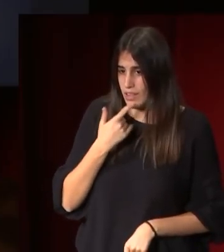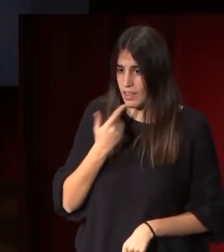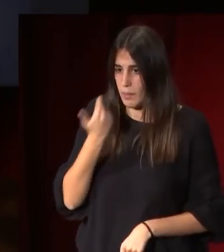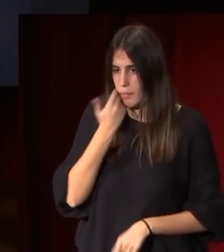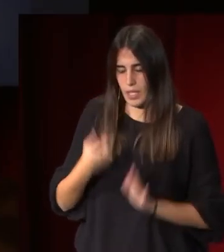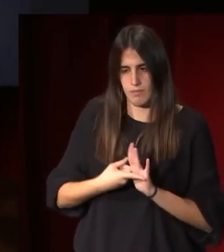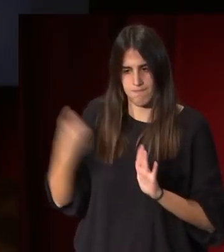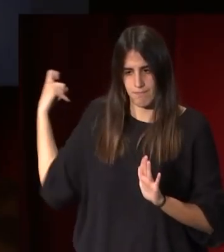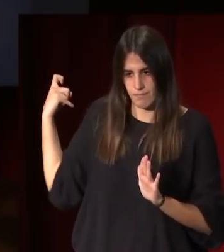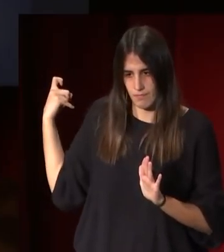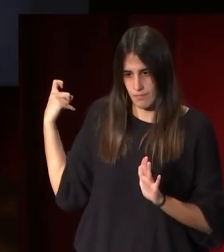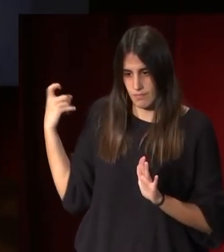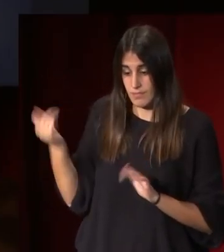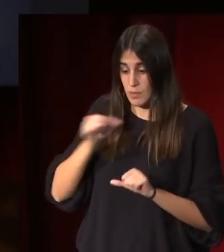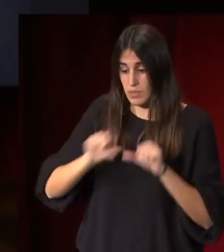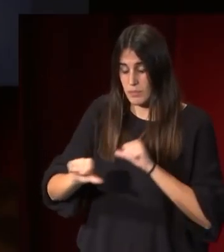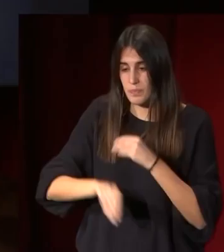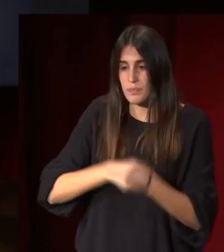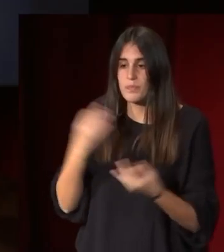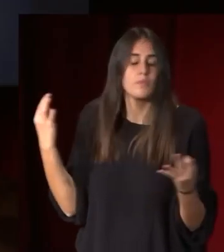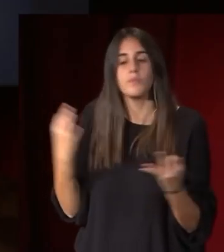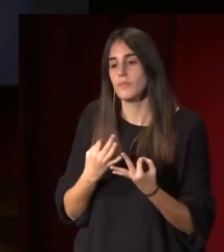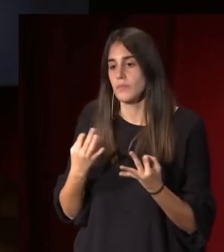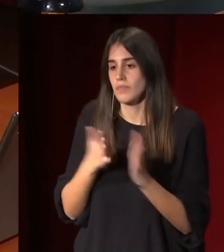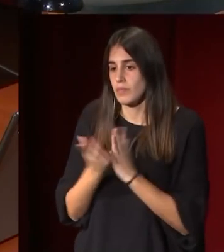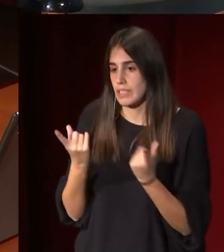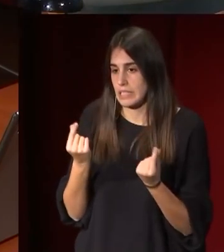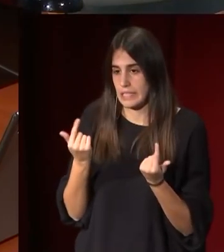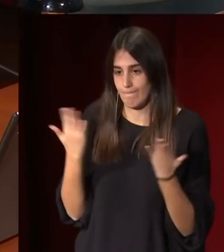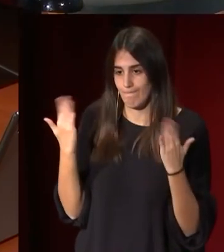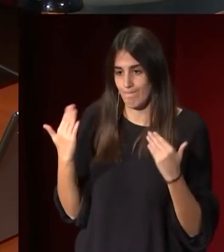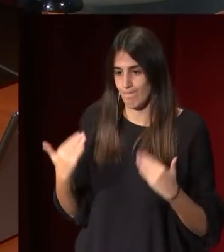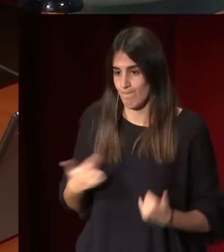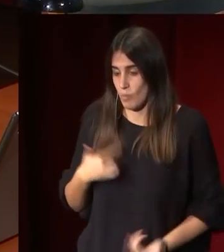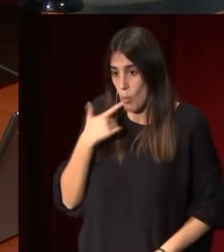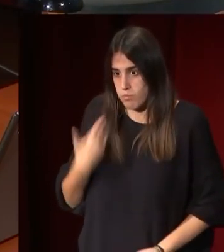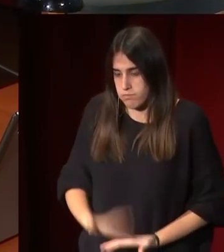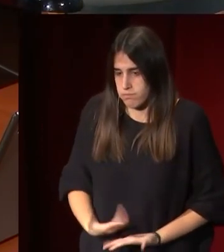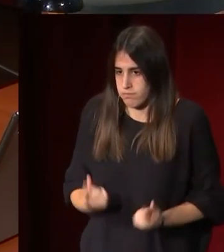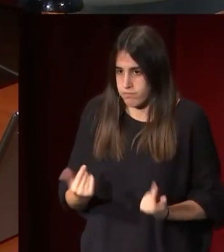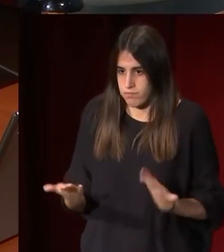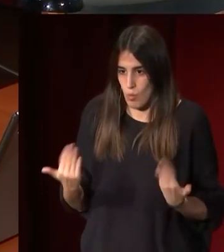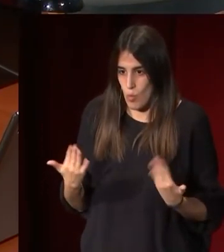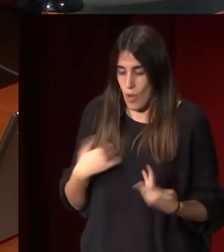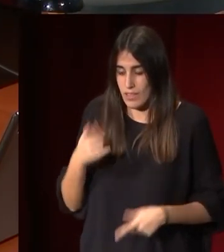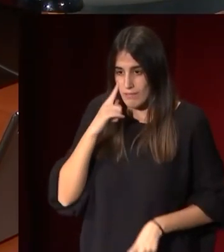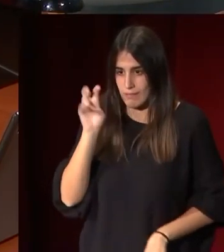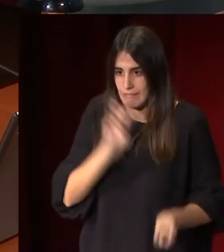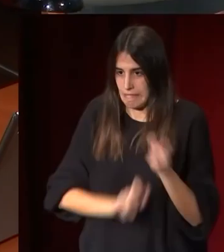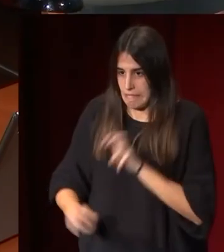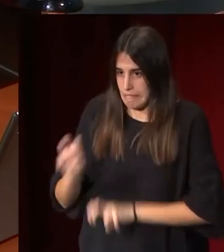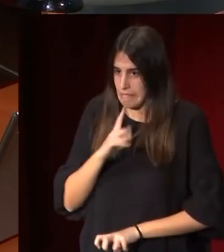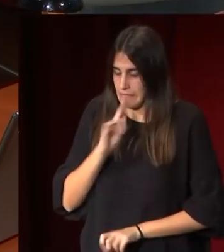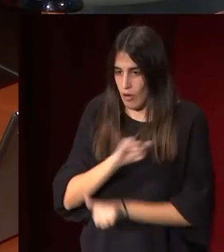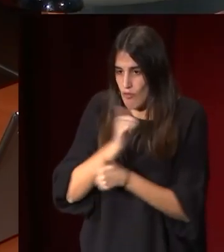pensión de manera que a partir de ese momento no tienen ingresos asegurados para sobrevivir y tienen que buscar cada uno